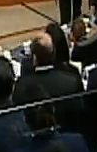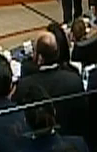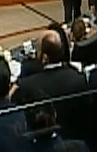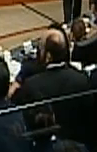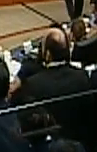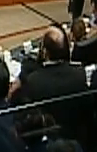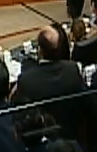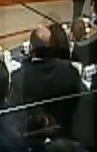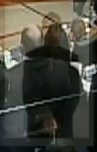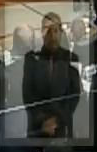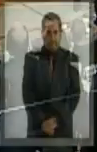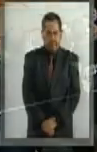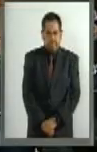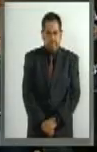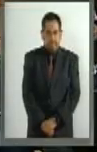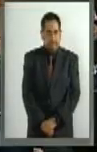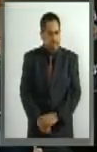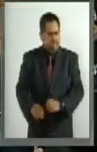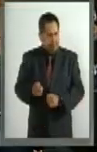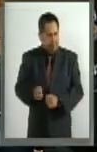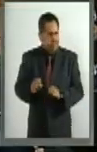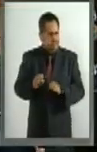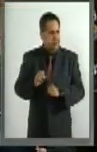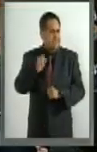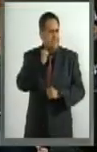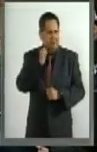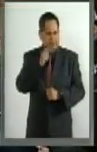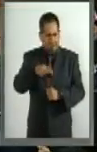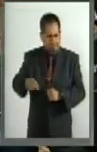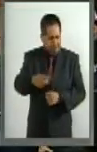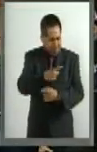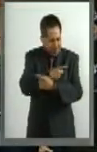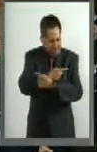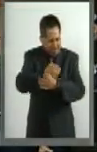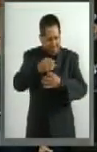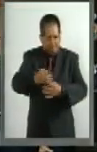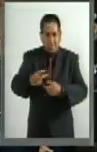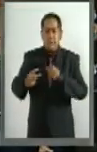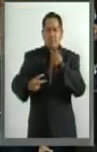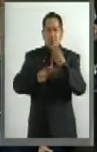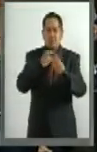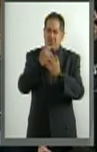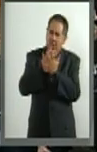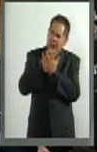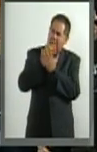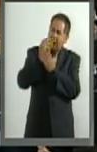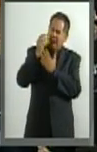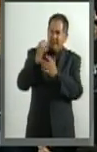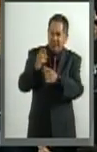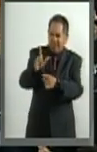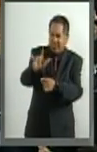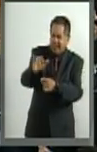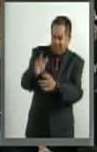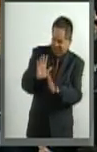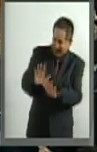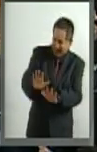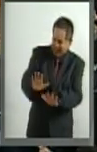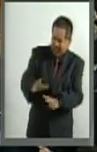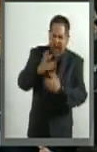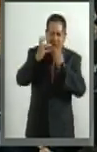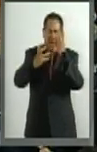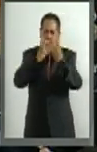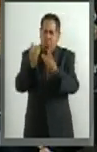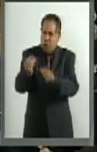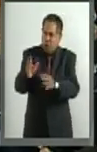Estamos en el Senado, guardemos la compostura y el tono de voz, diputada Lía Limón. Grita usted mucho.